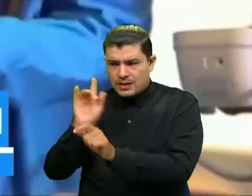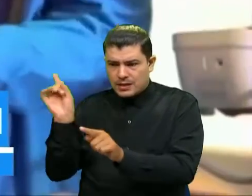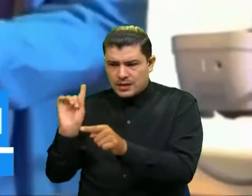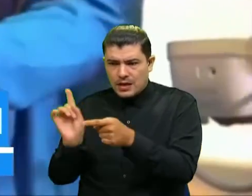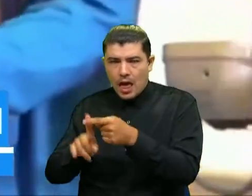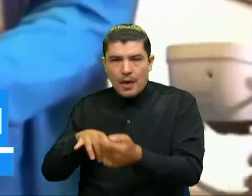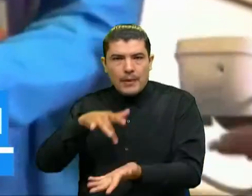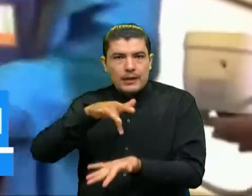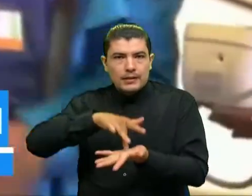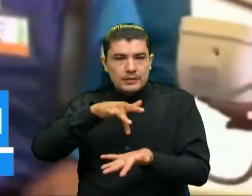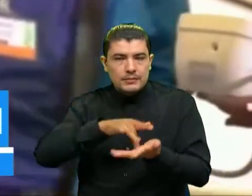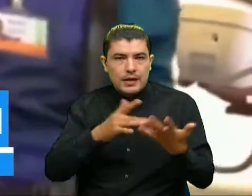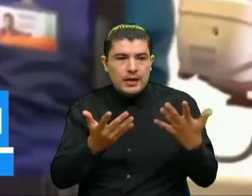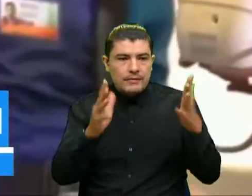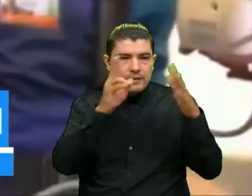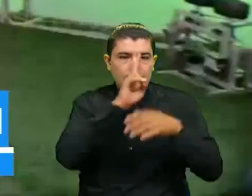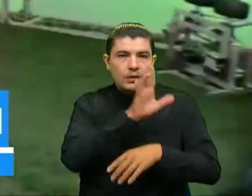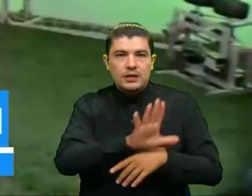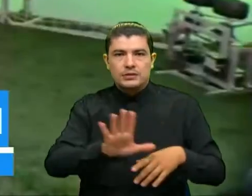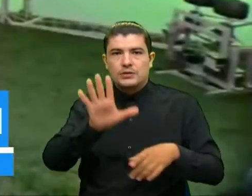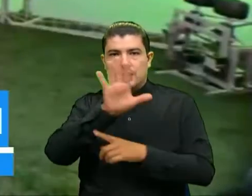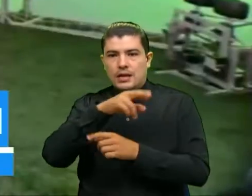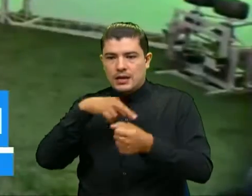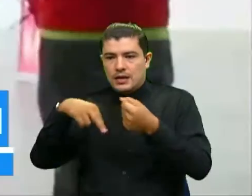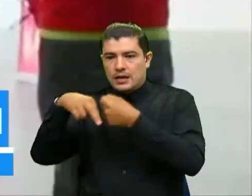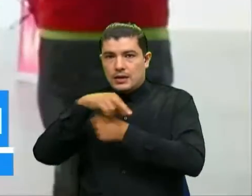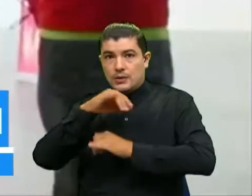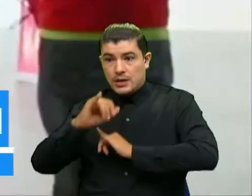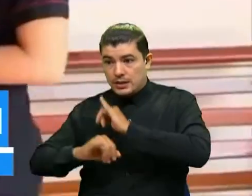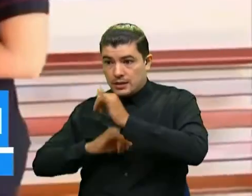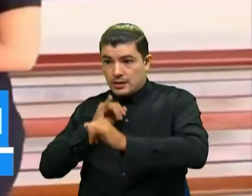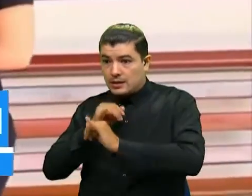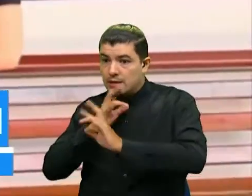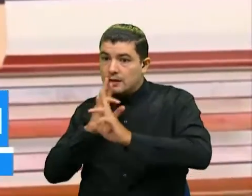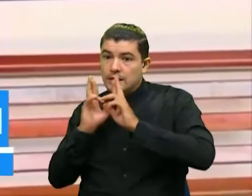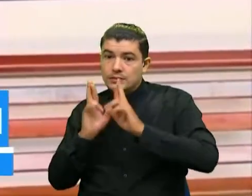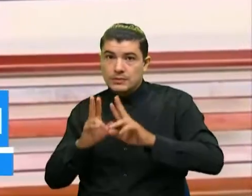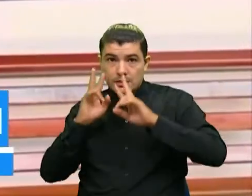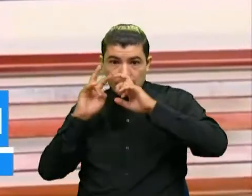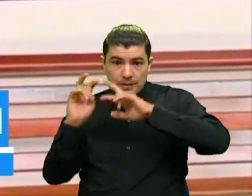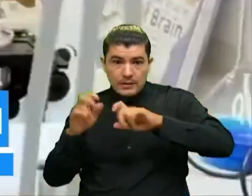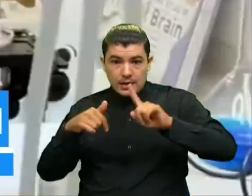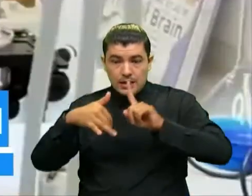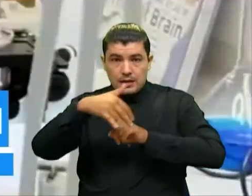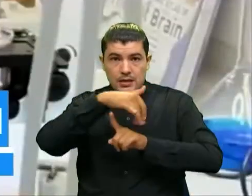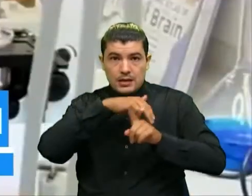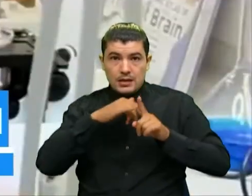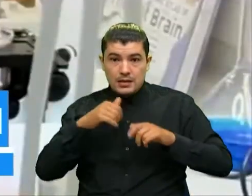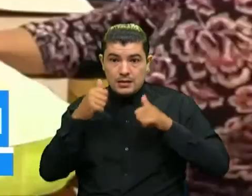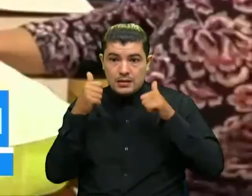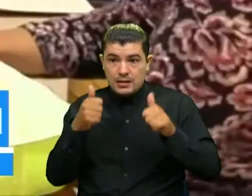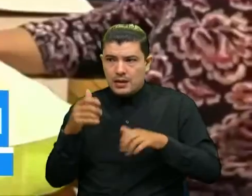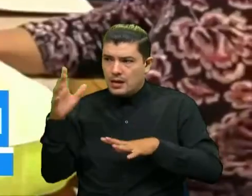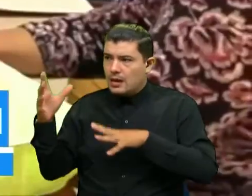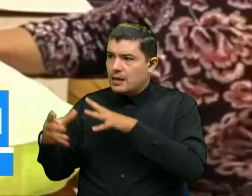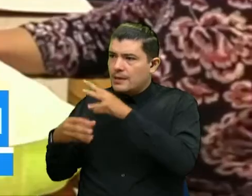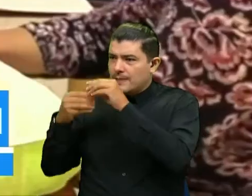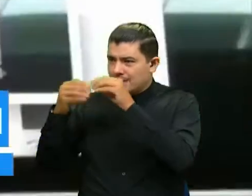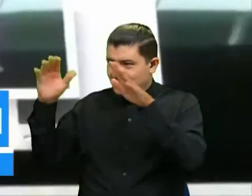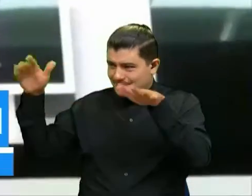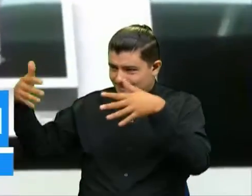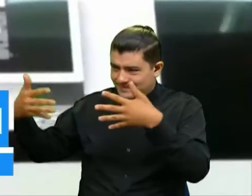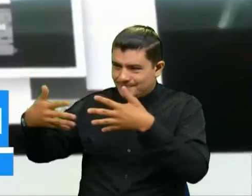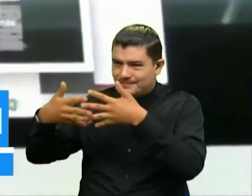en eventos nacionales regionales e internacionales con resultados de investigación de nuestros semilleros articulados